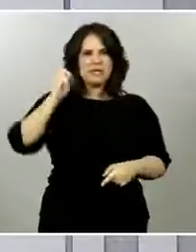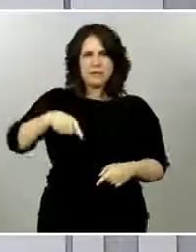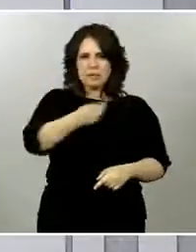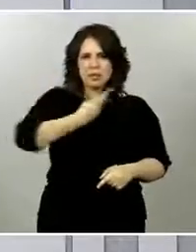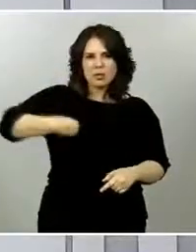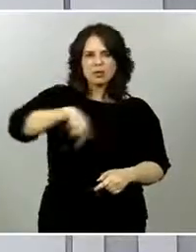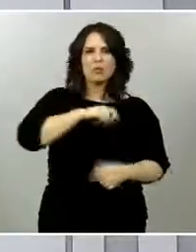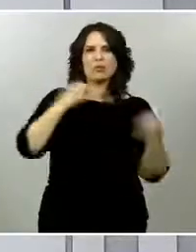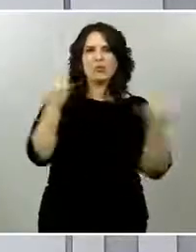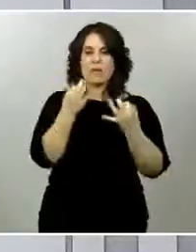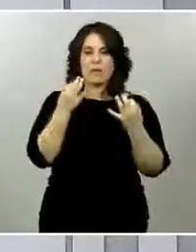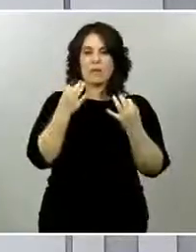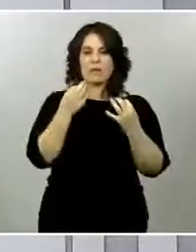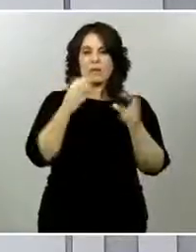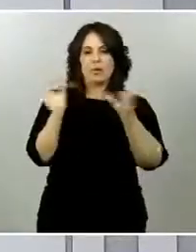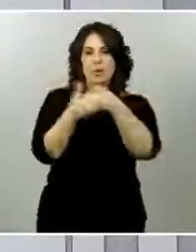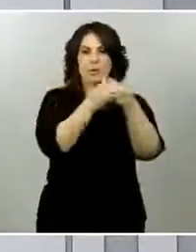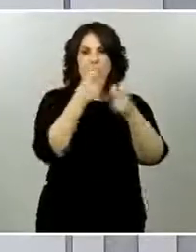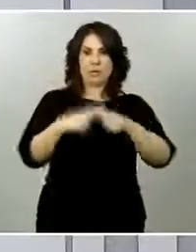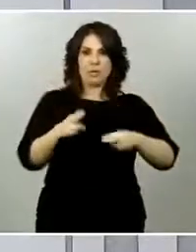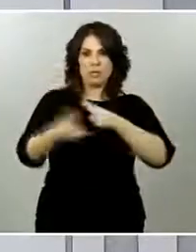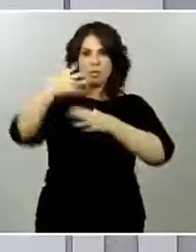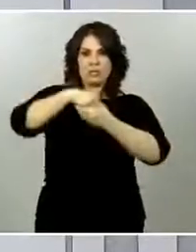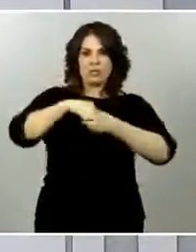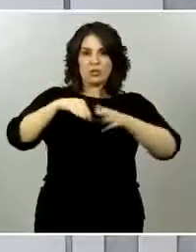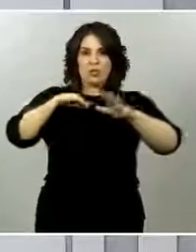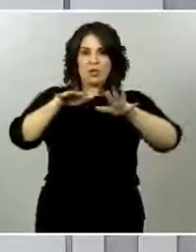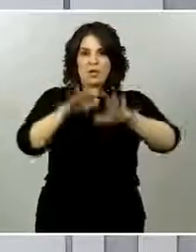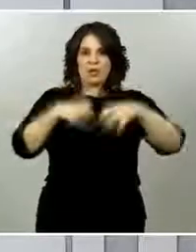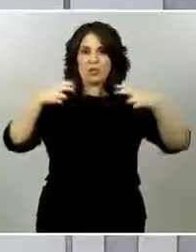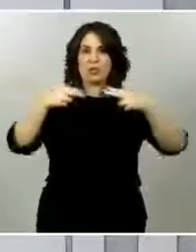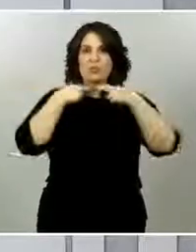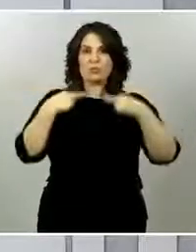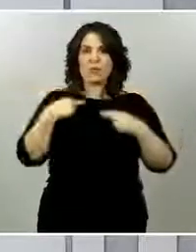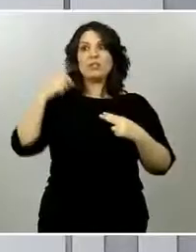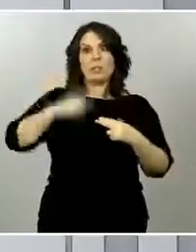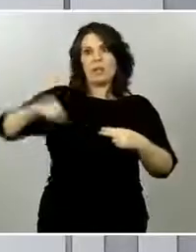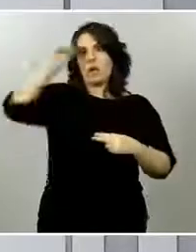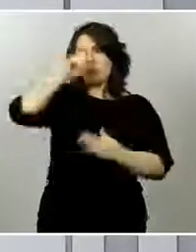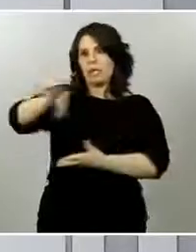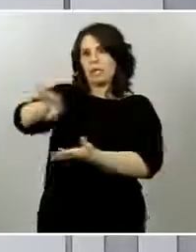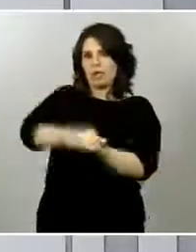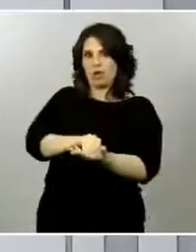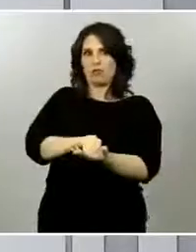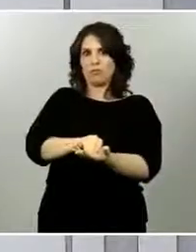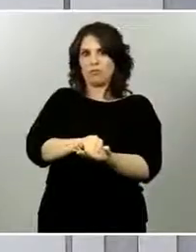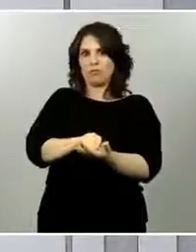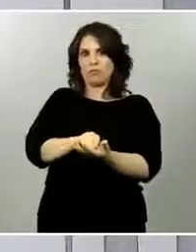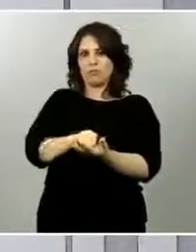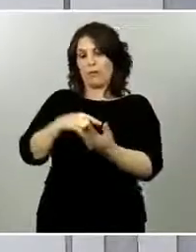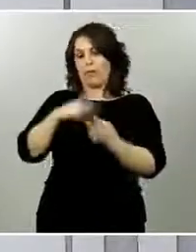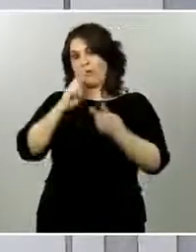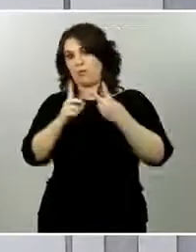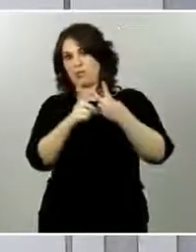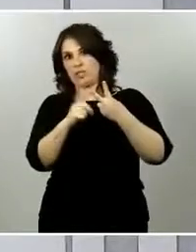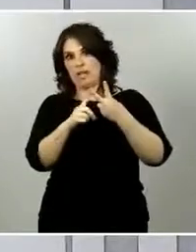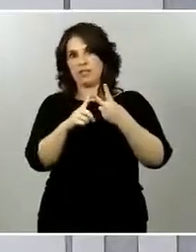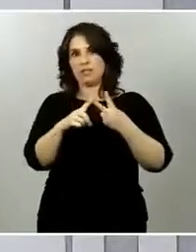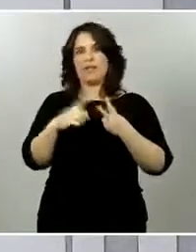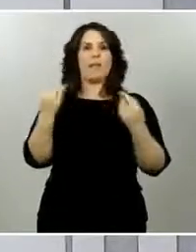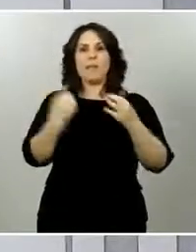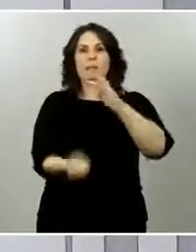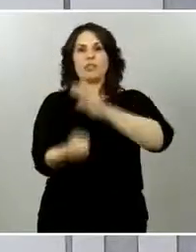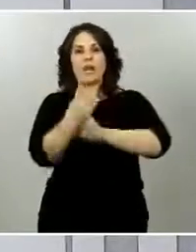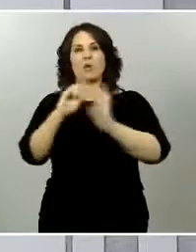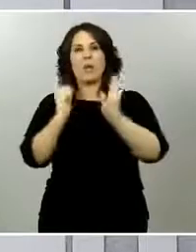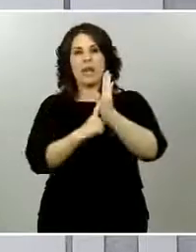población, de las PCR, de las personas que han estado hospitalizadas y además tenemos que recabar la opinión de los partidos